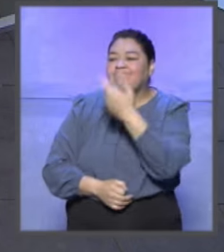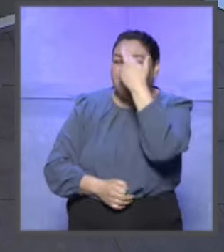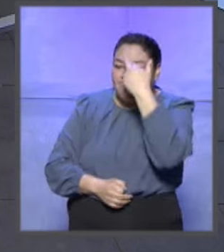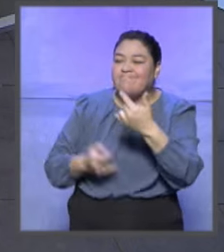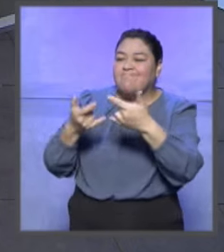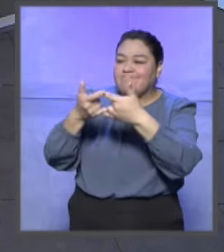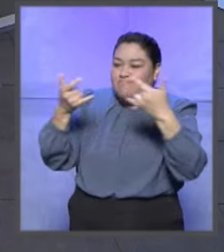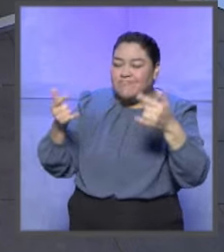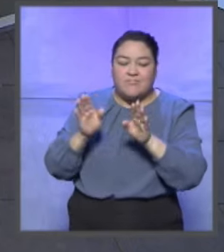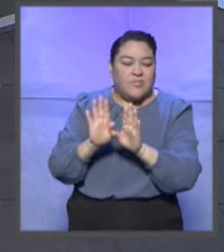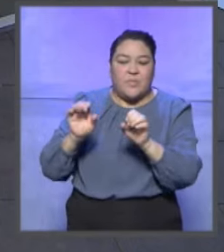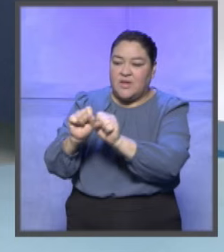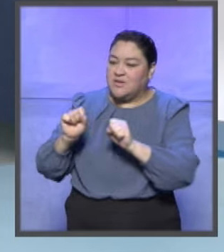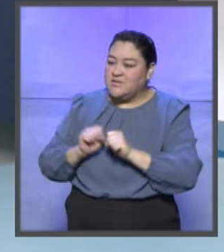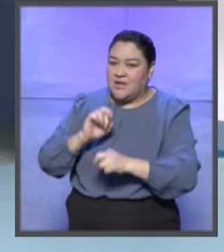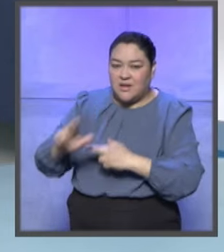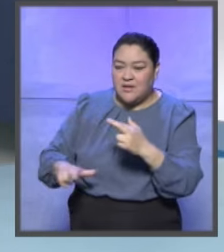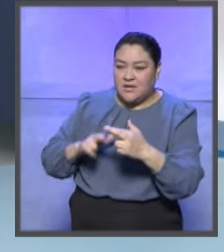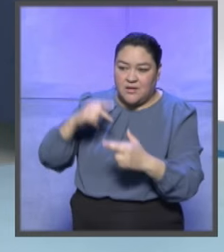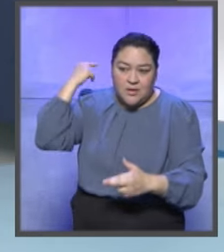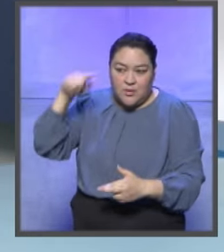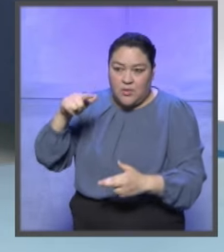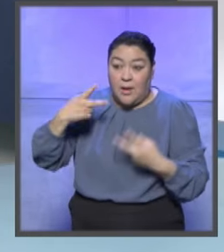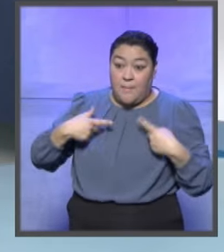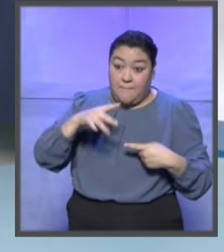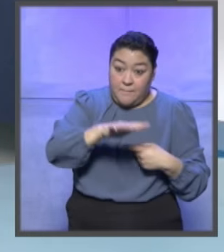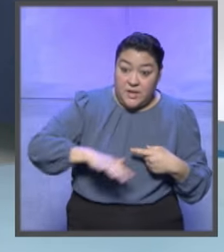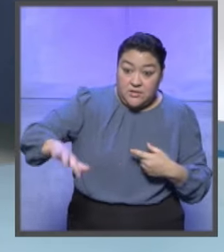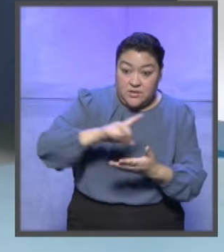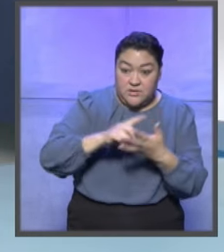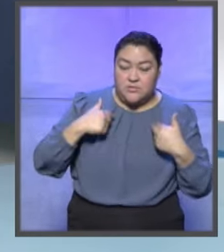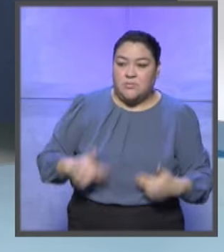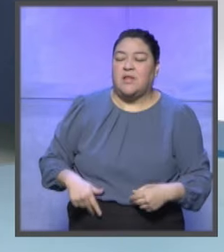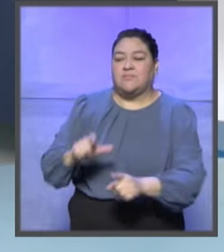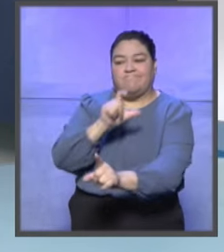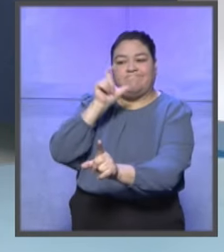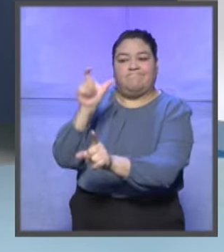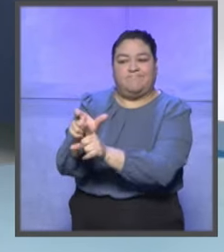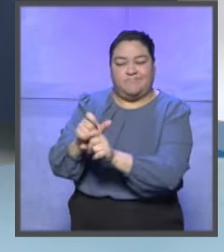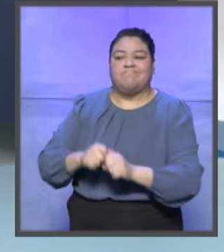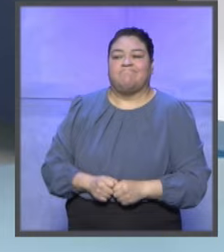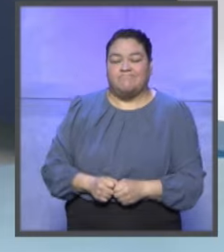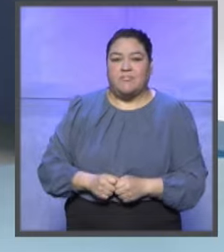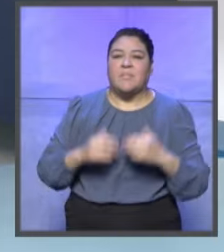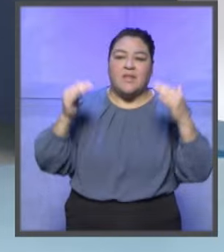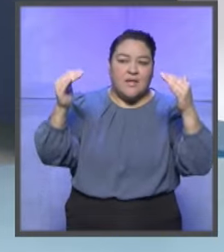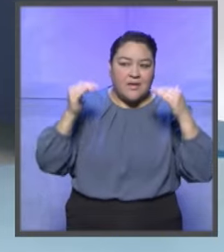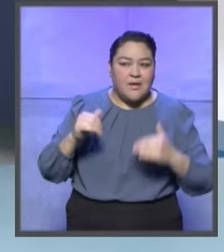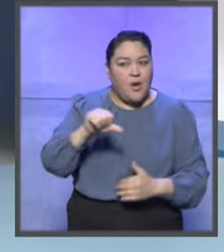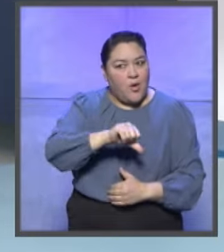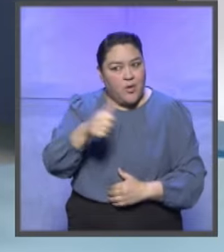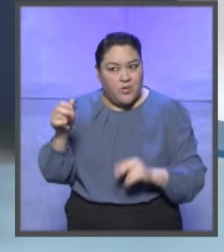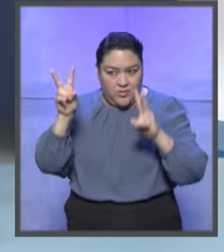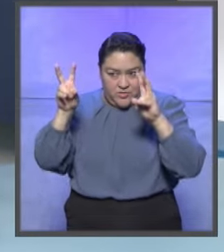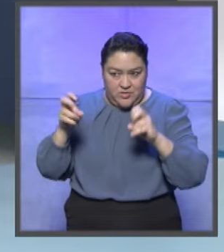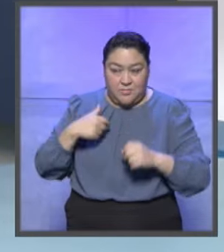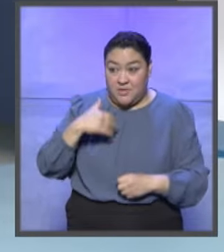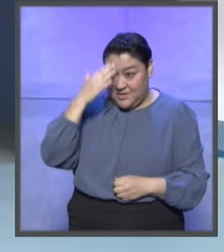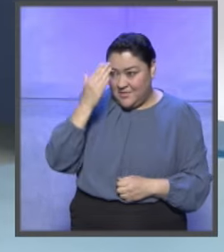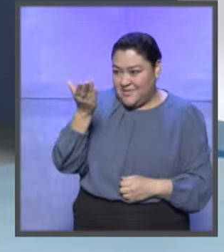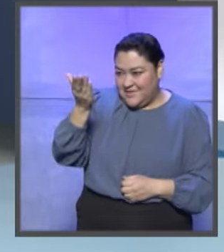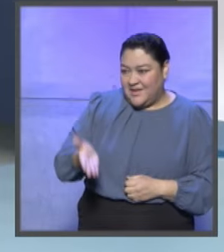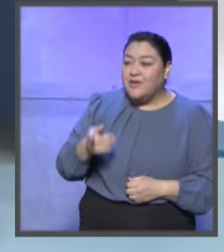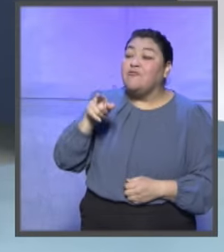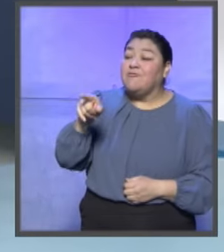este ejemplo de cómo la sala regional Guadalajara protege los derechos humanos, pero nos vamos a un tema que al magistrado Sergio